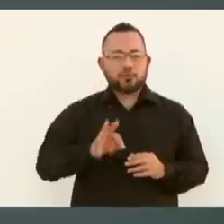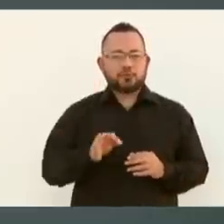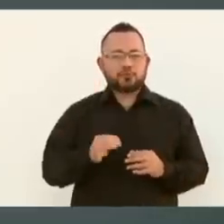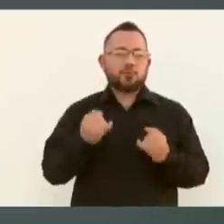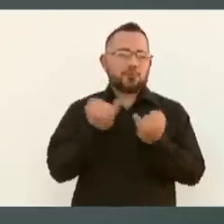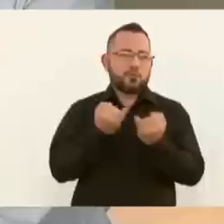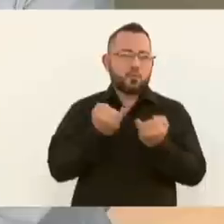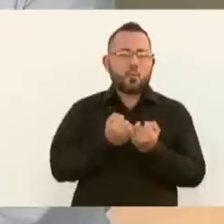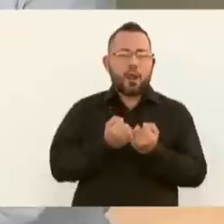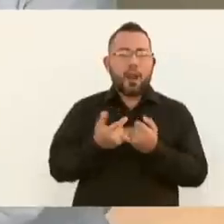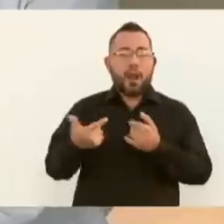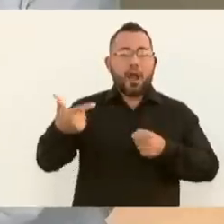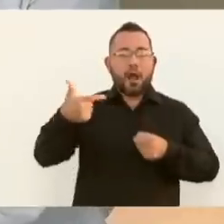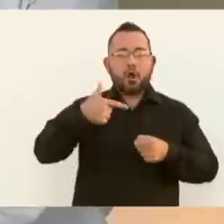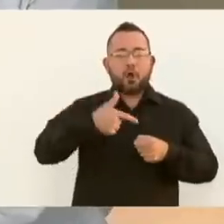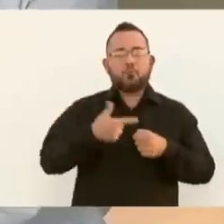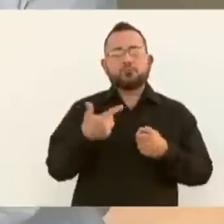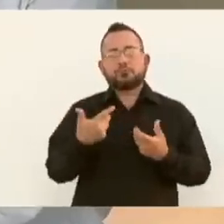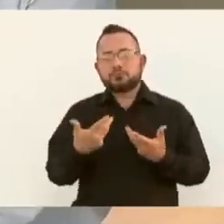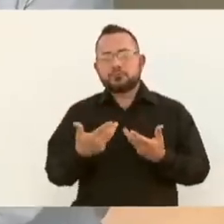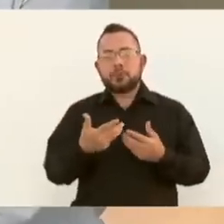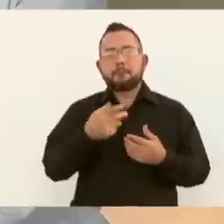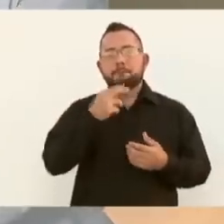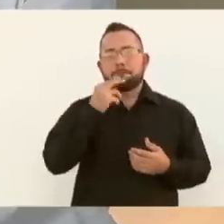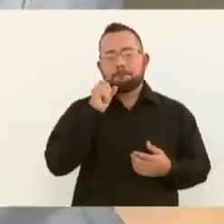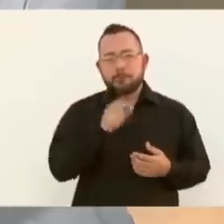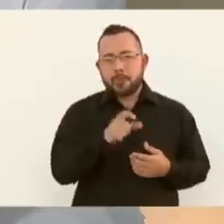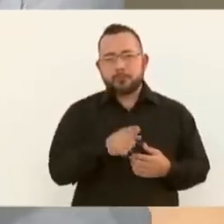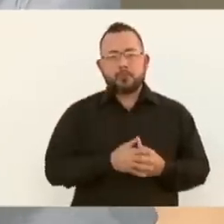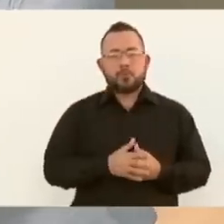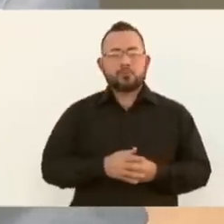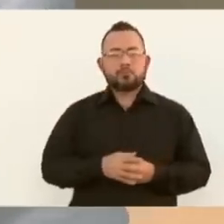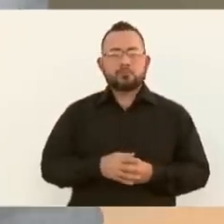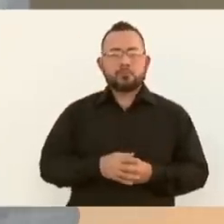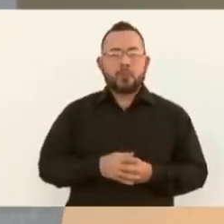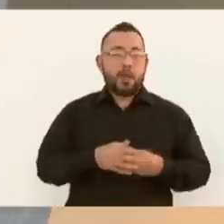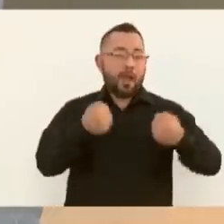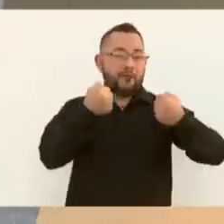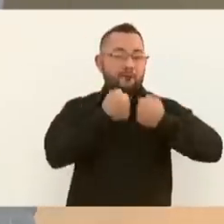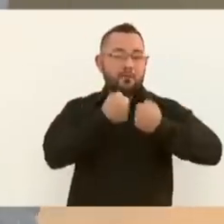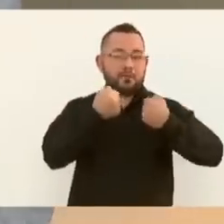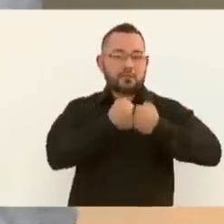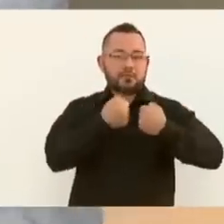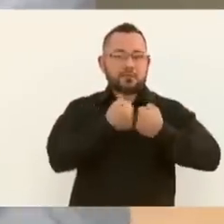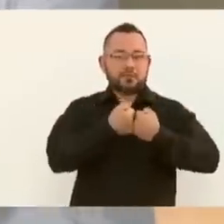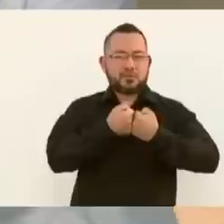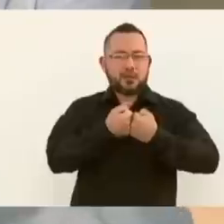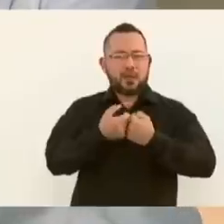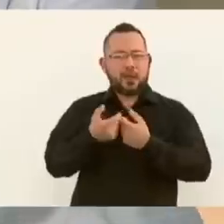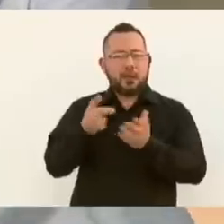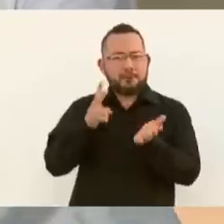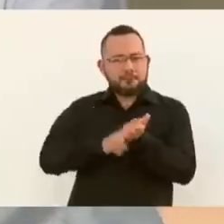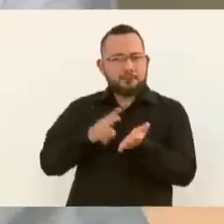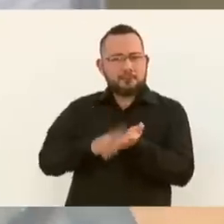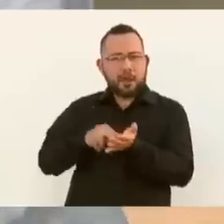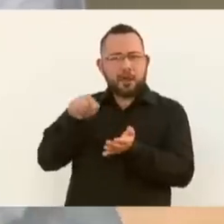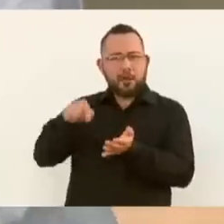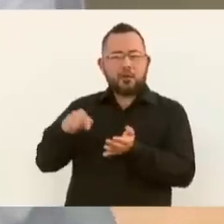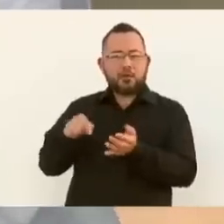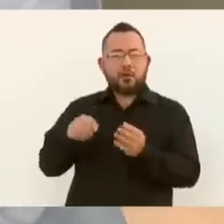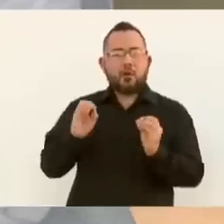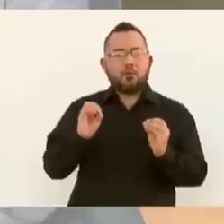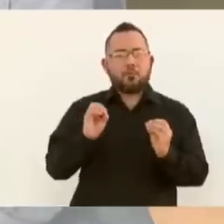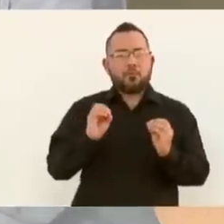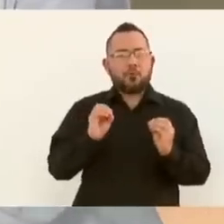mismo, no cuesta lo mismo la gasolina en la frontera que lo que cuesta al interior,